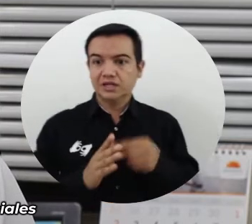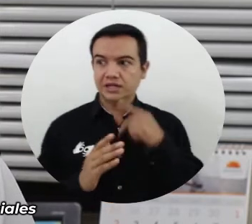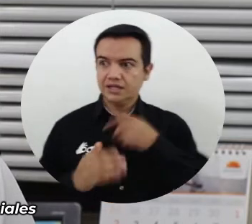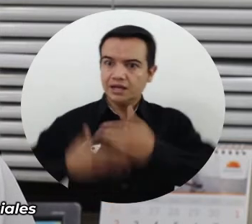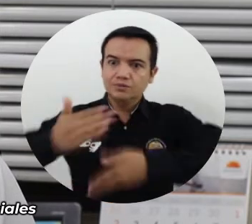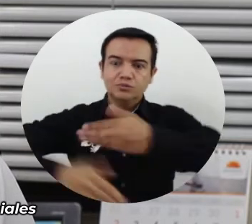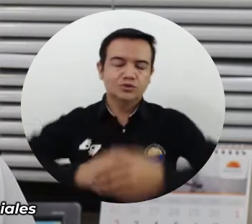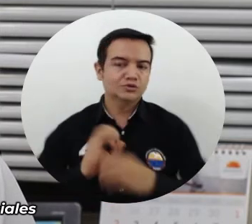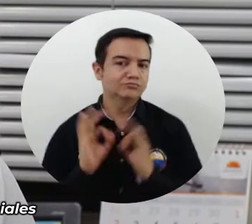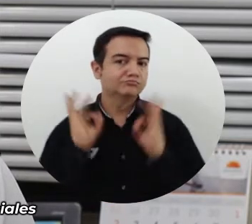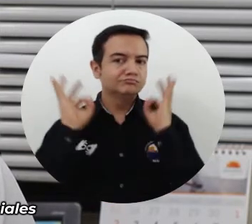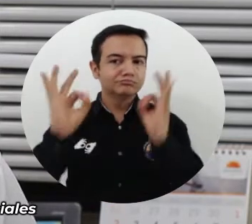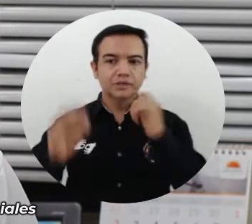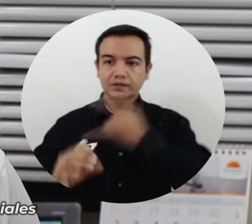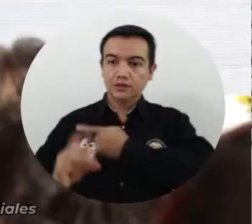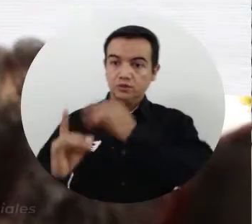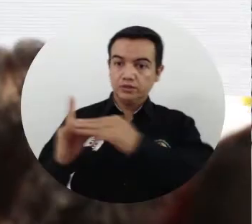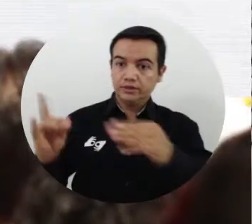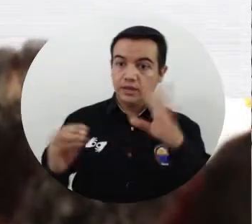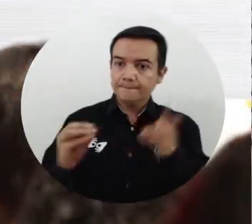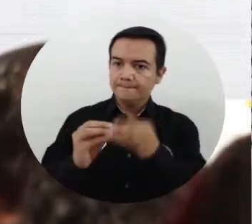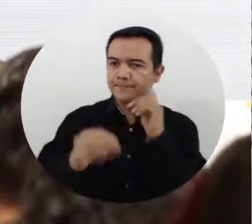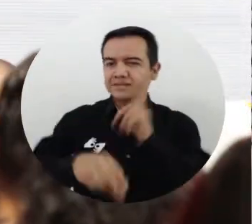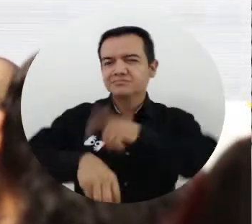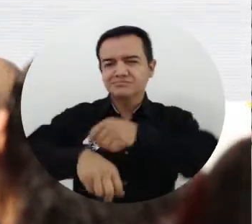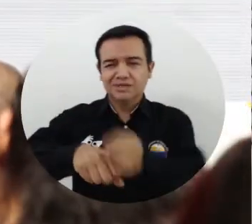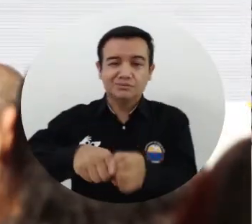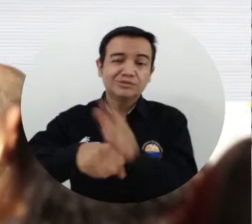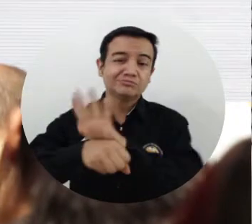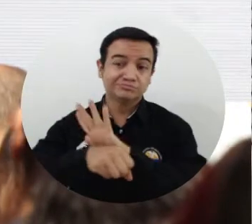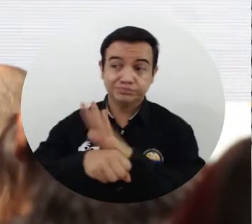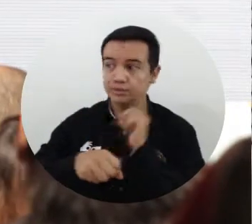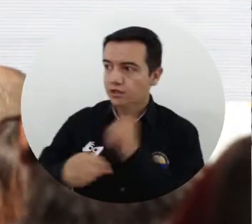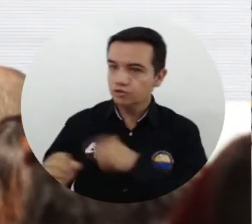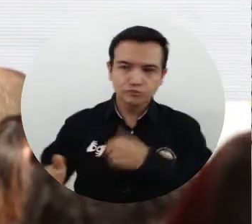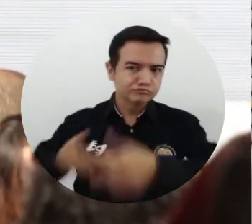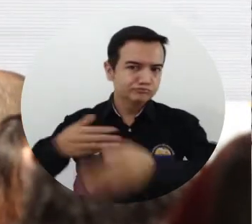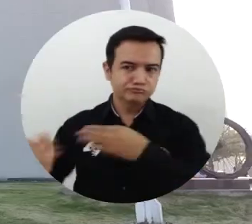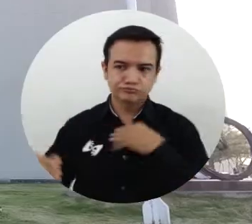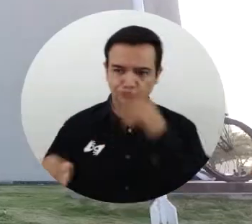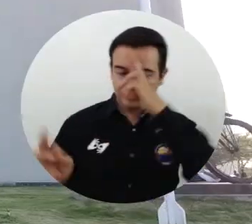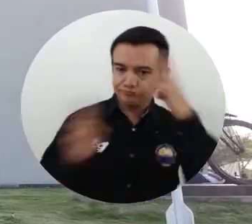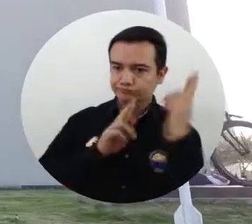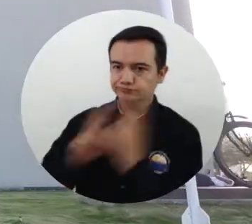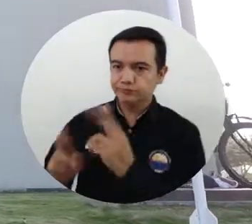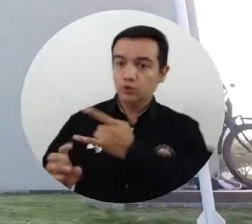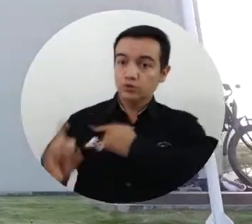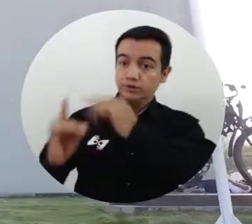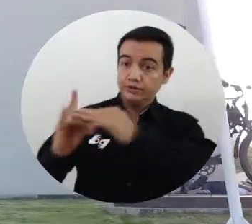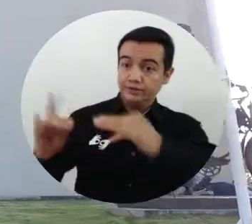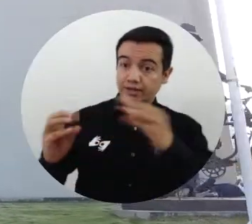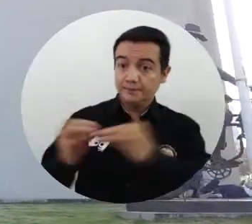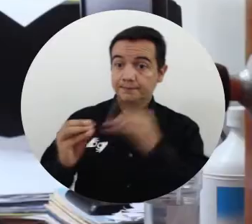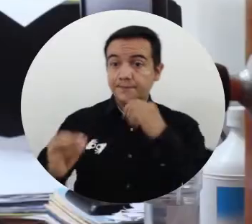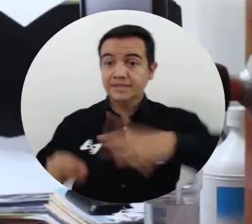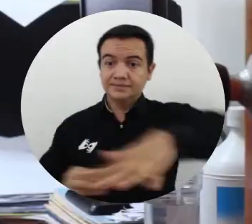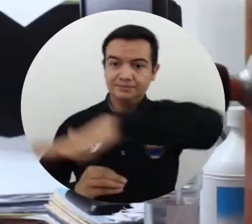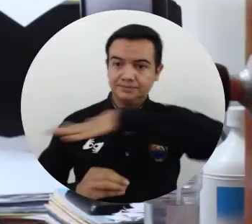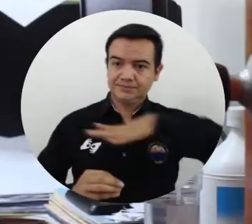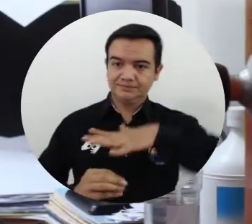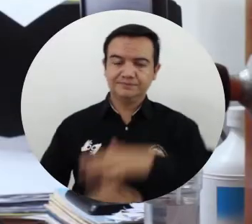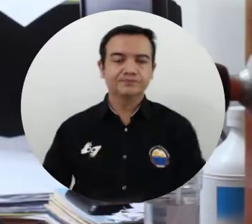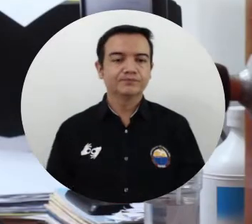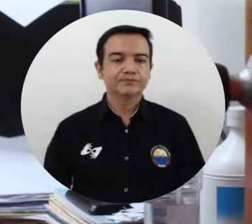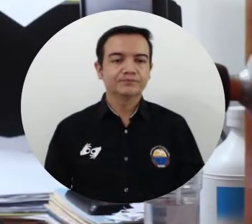viviendo hoy en día por este tema de la pandemia, que esto le da prestigio, sobre todo a la Universidad y a todo el departamento. Felicitar al